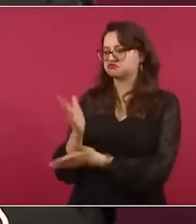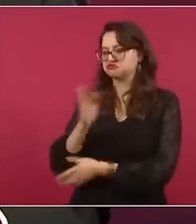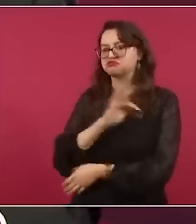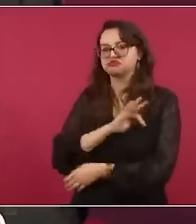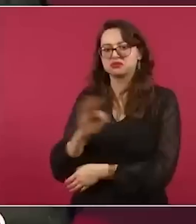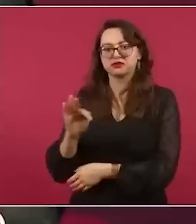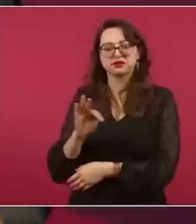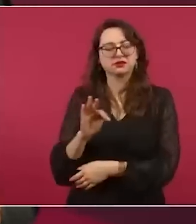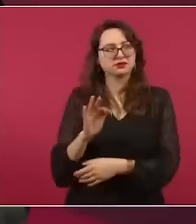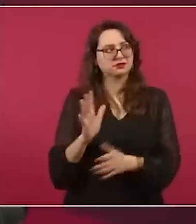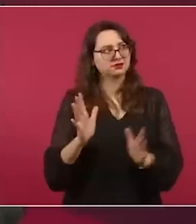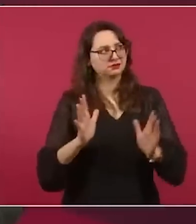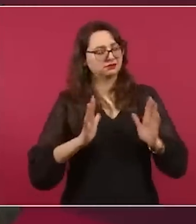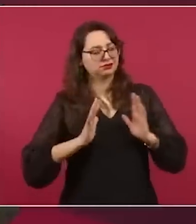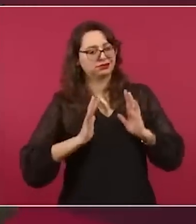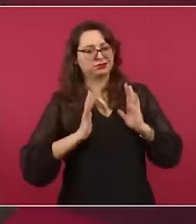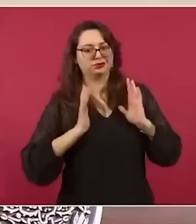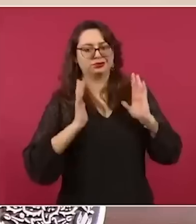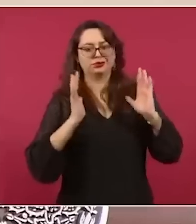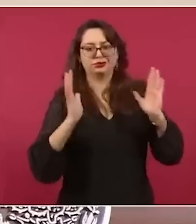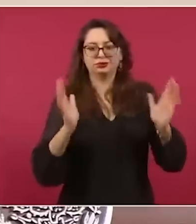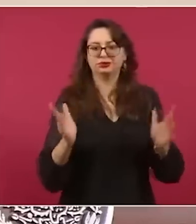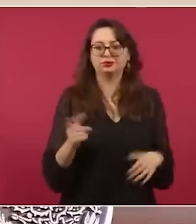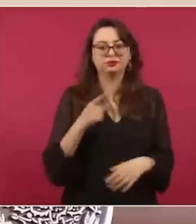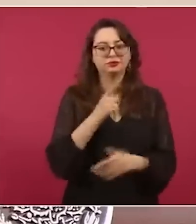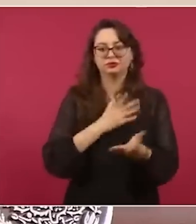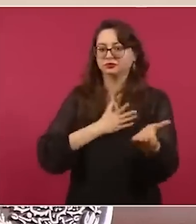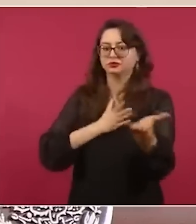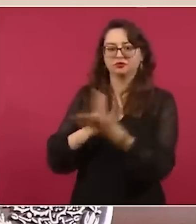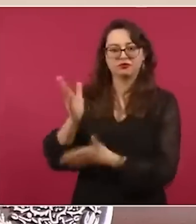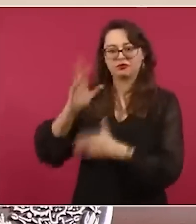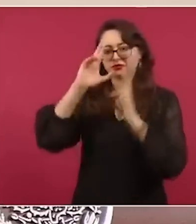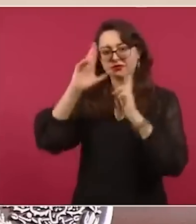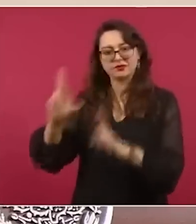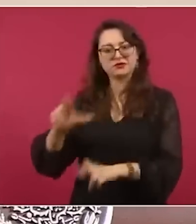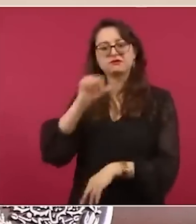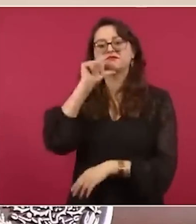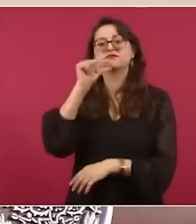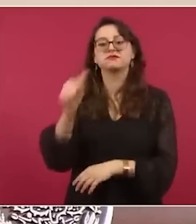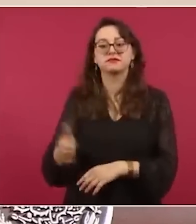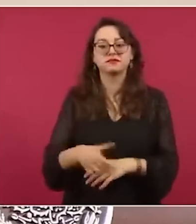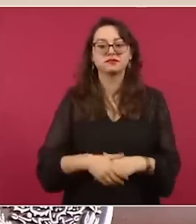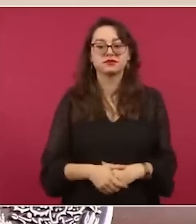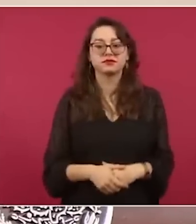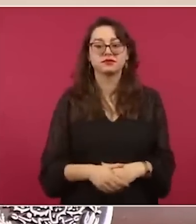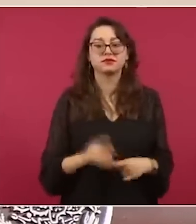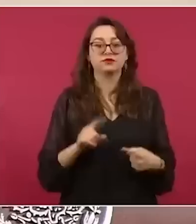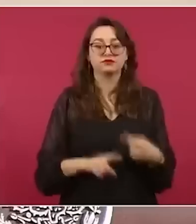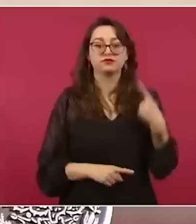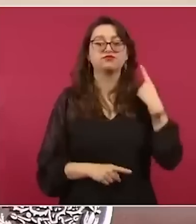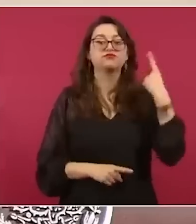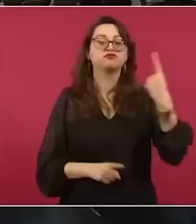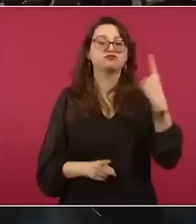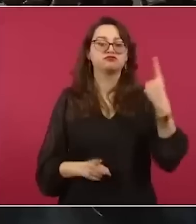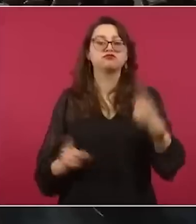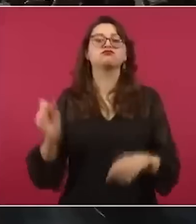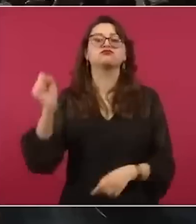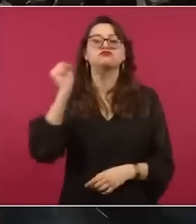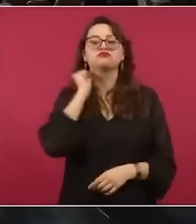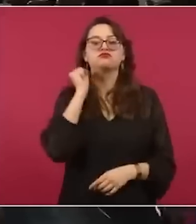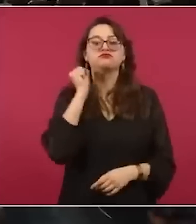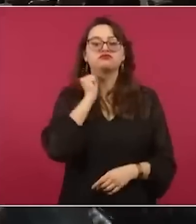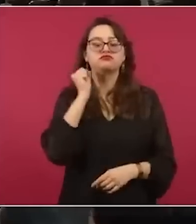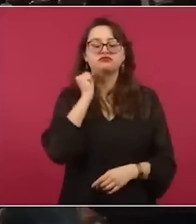y prepotente. Entonces, hay un senador que es el que está